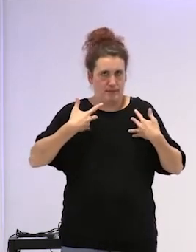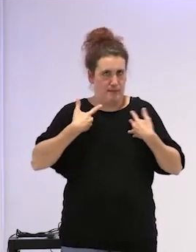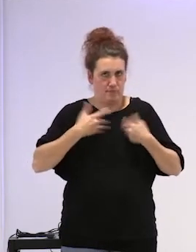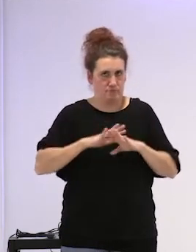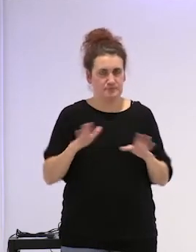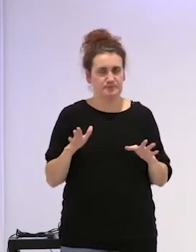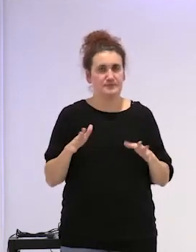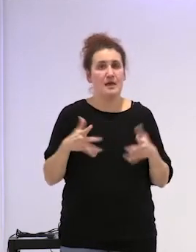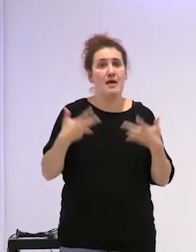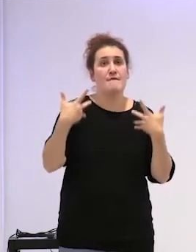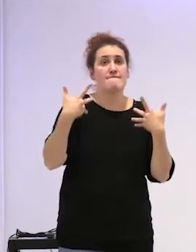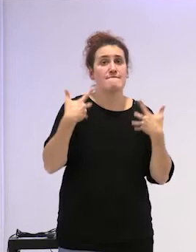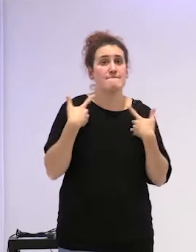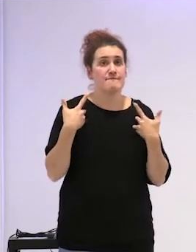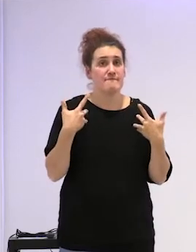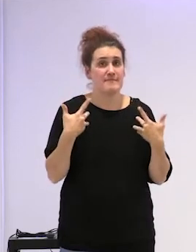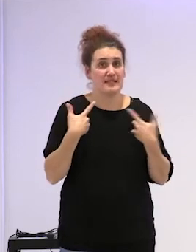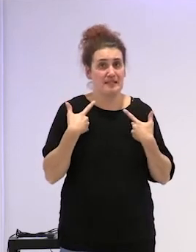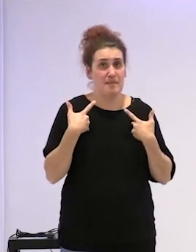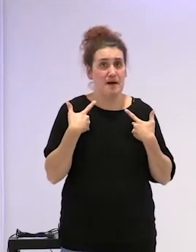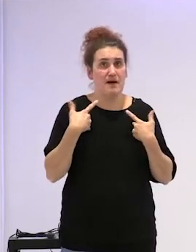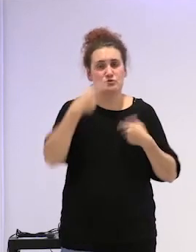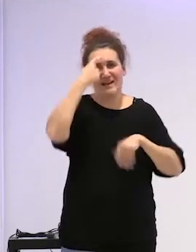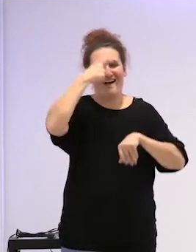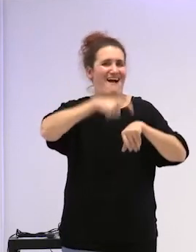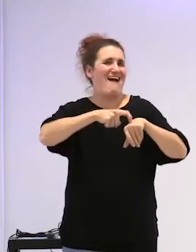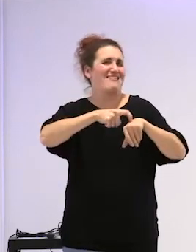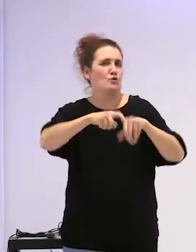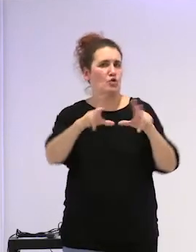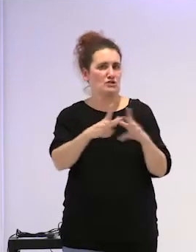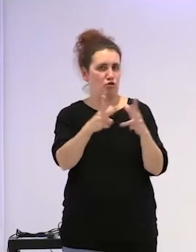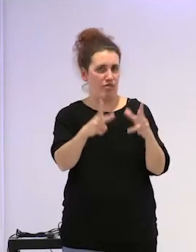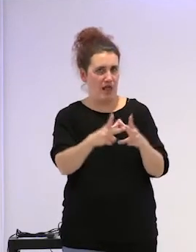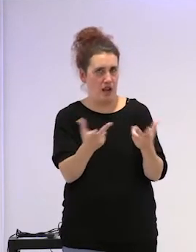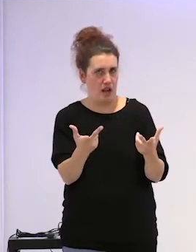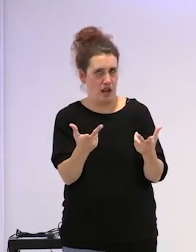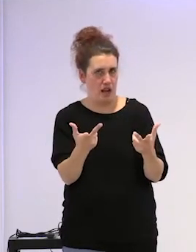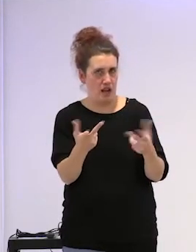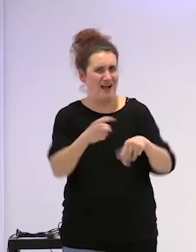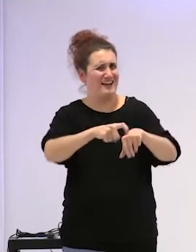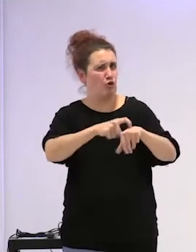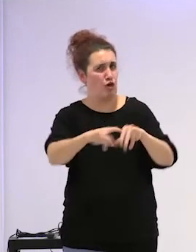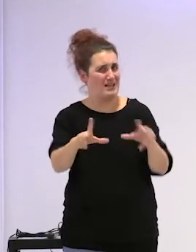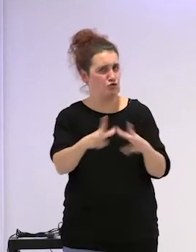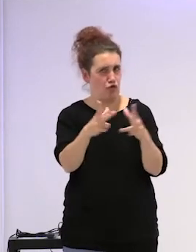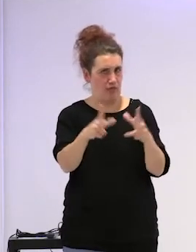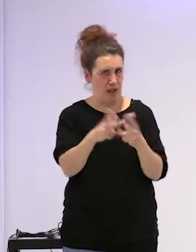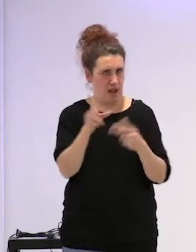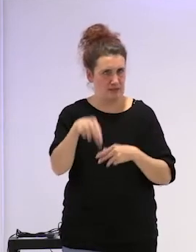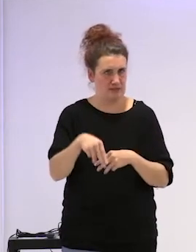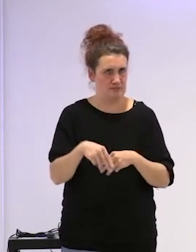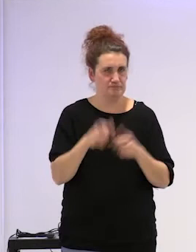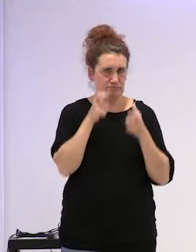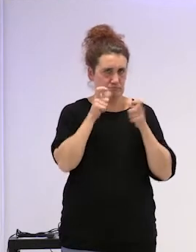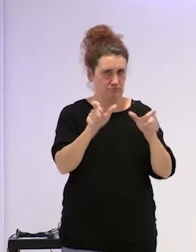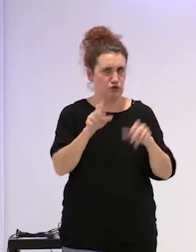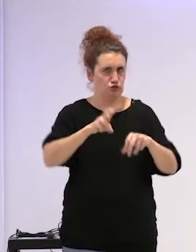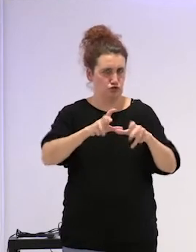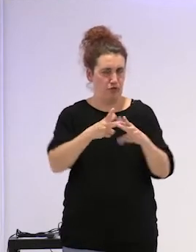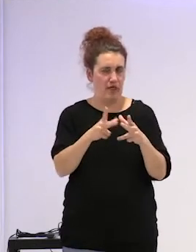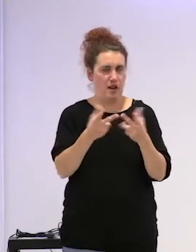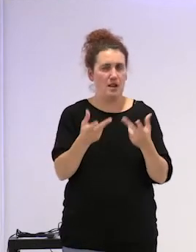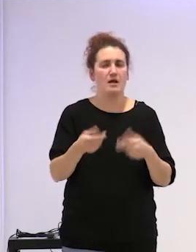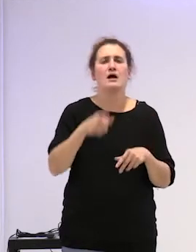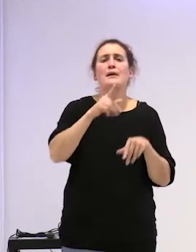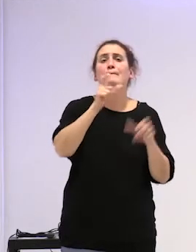la víctima es una categoría social al final entonces como categoría social las personas que somos